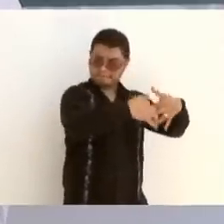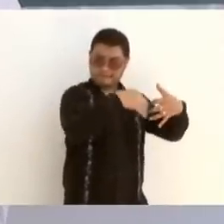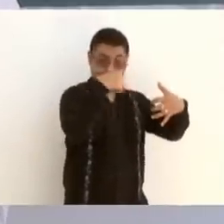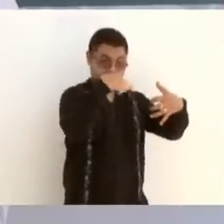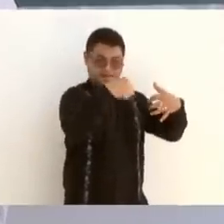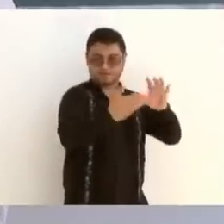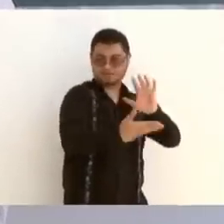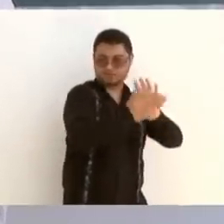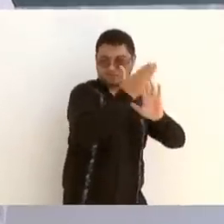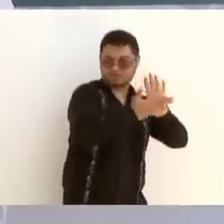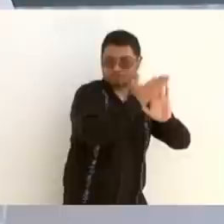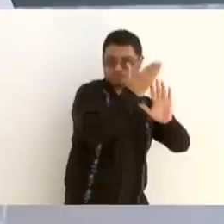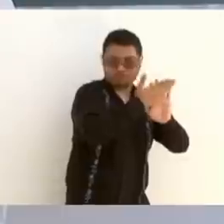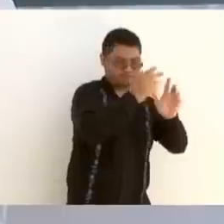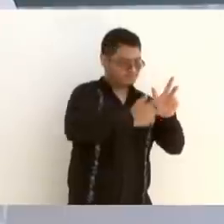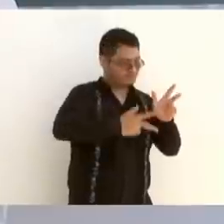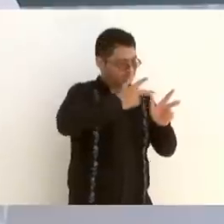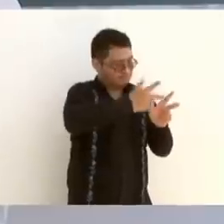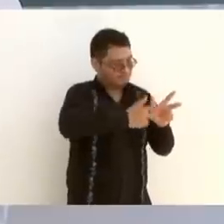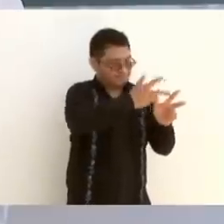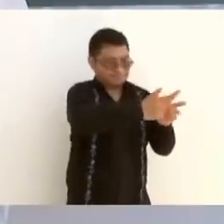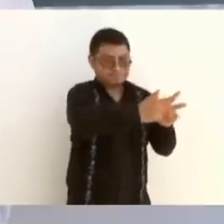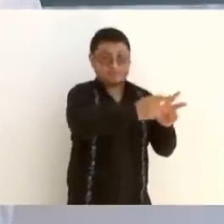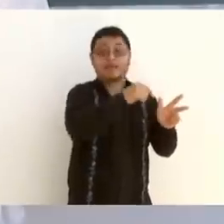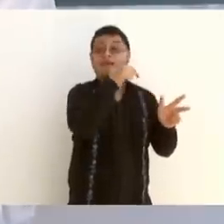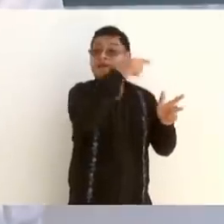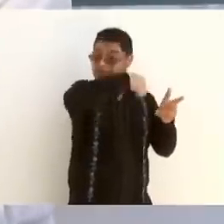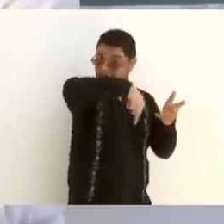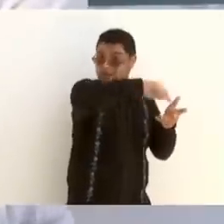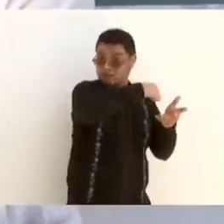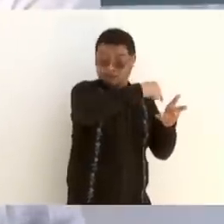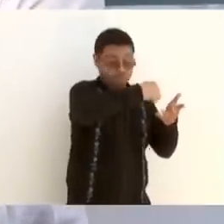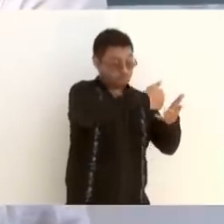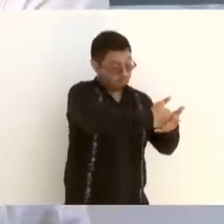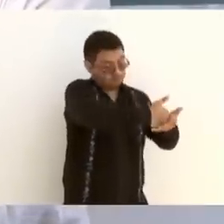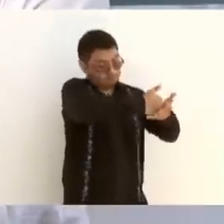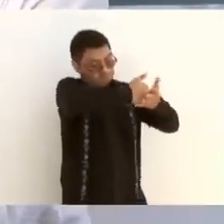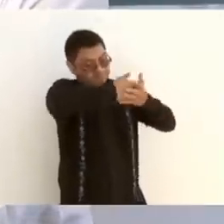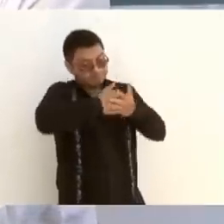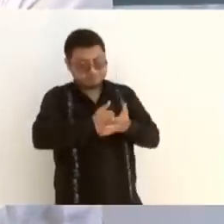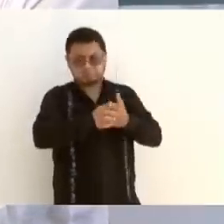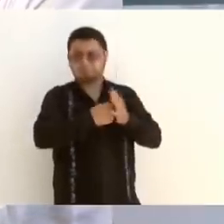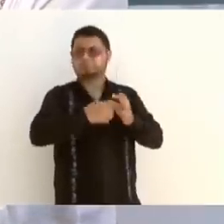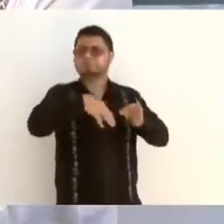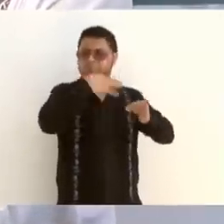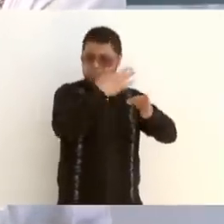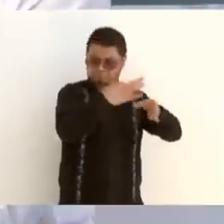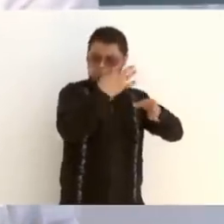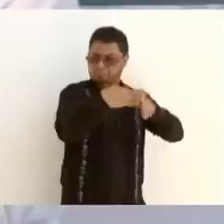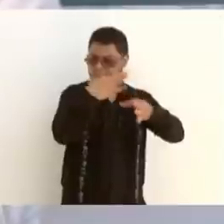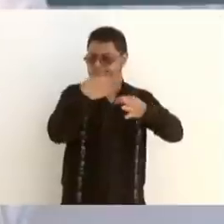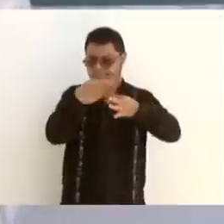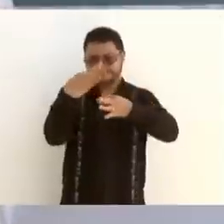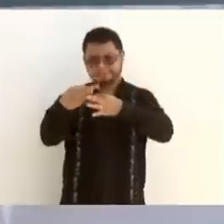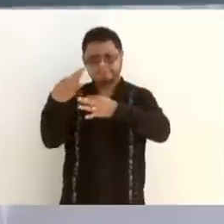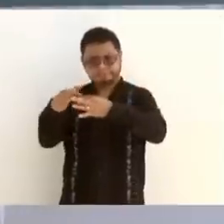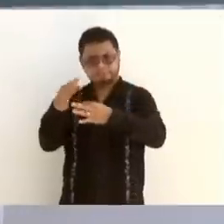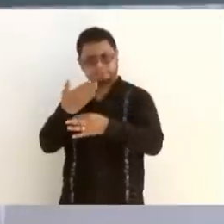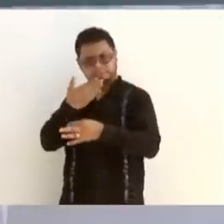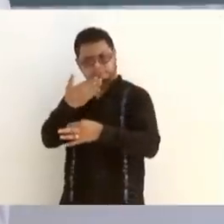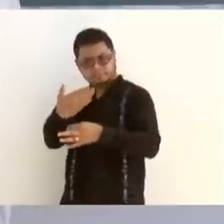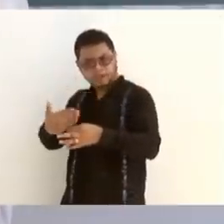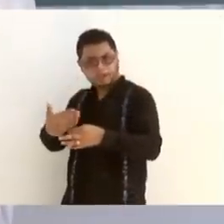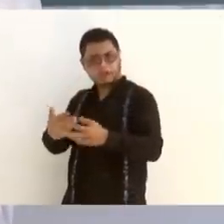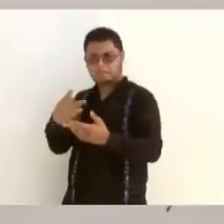este tramo, por estar cumpliendo con el programa.